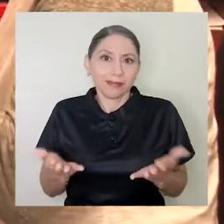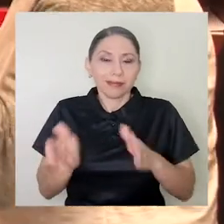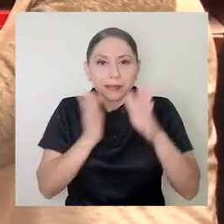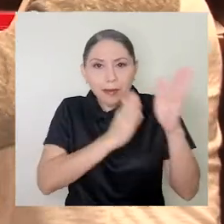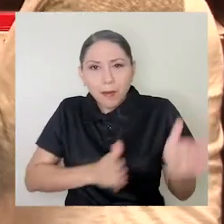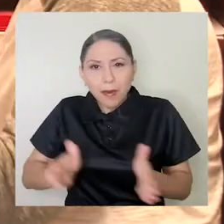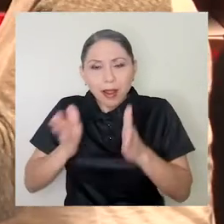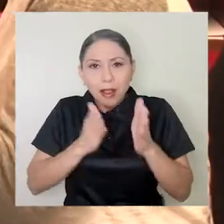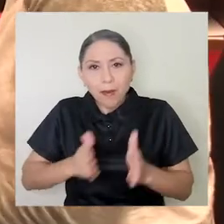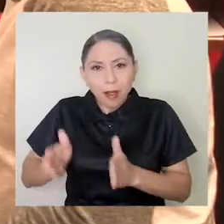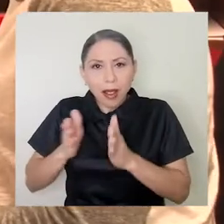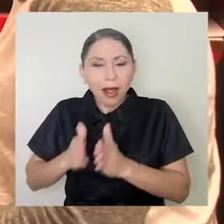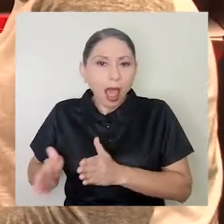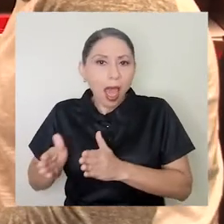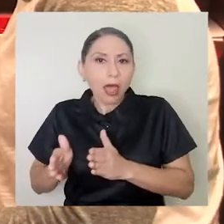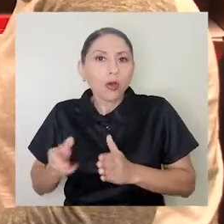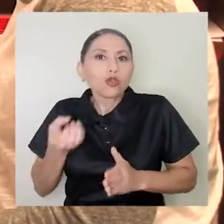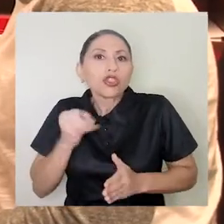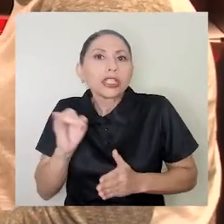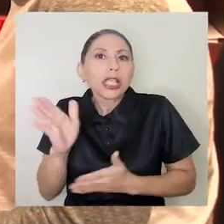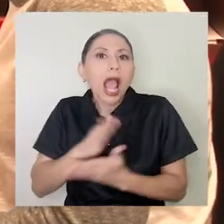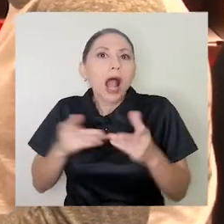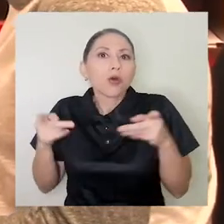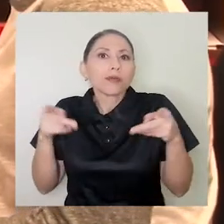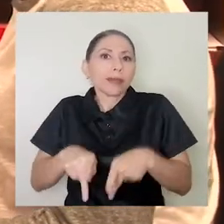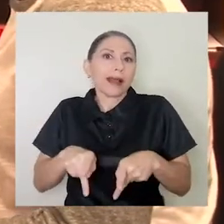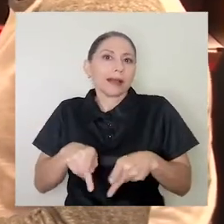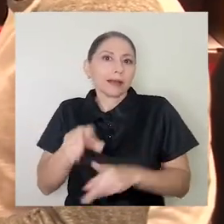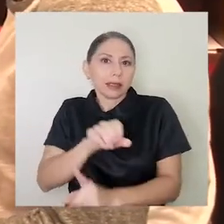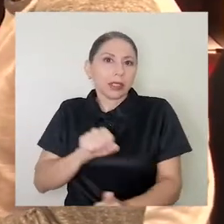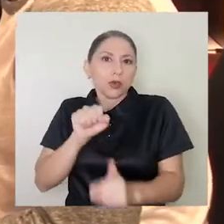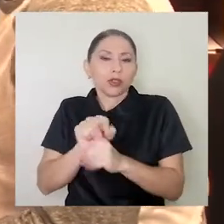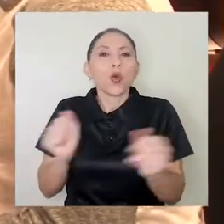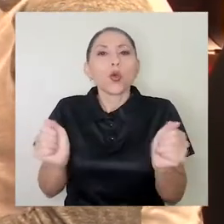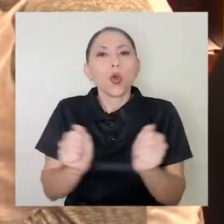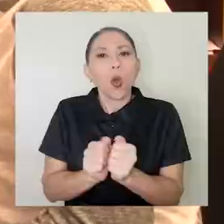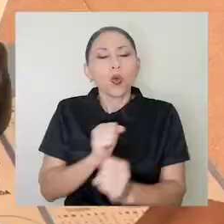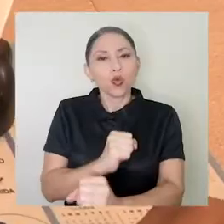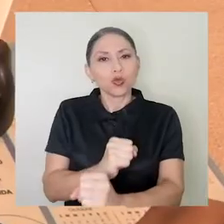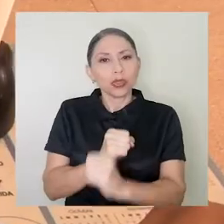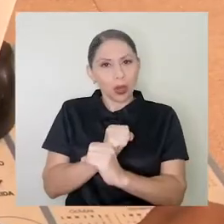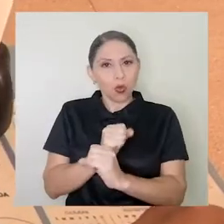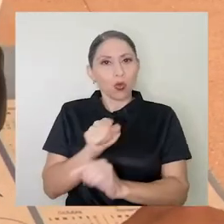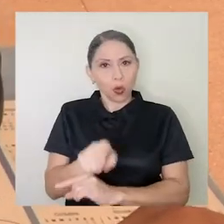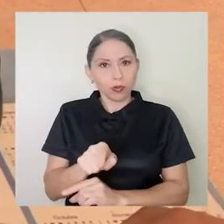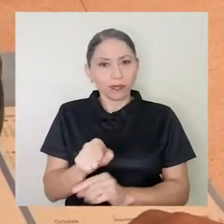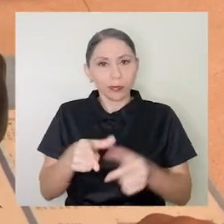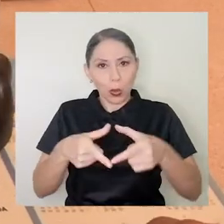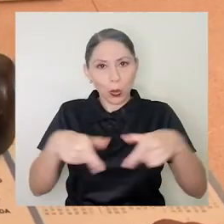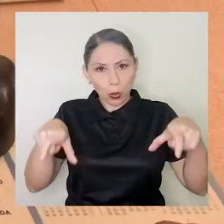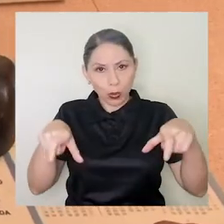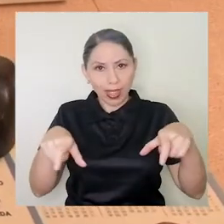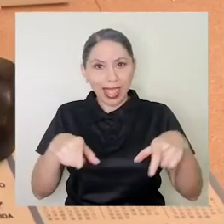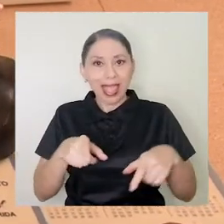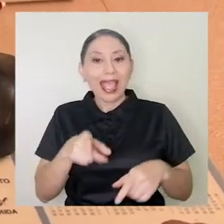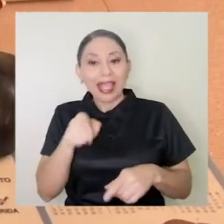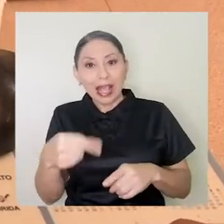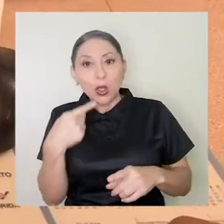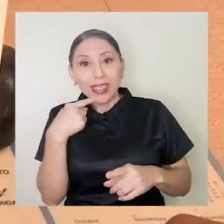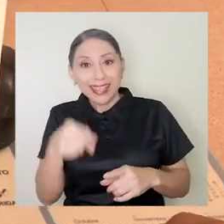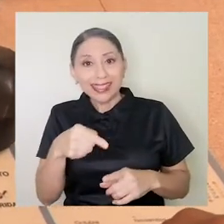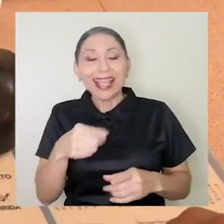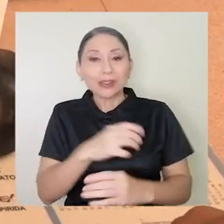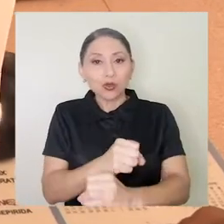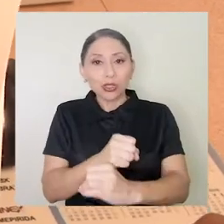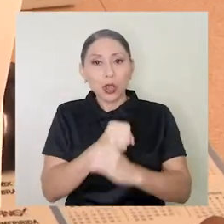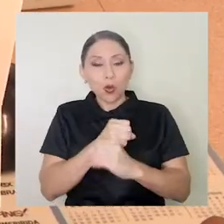estar preparado ante una situación X por medio de un seguro. El mismo concepto lo dice, es un